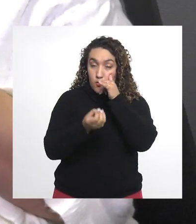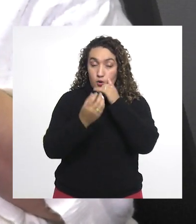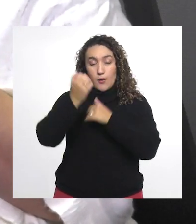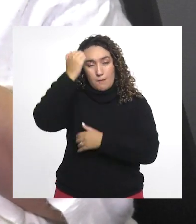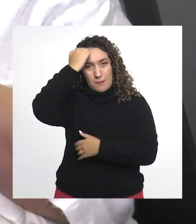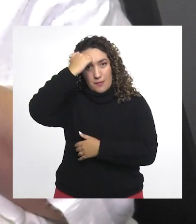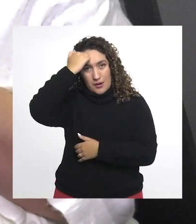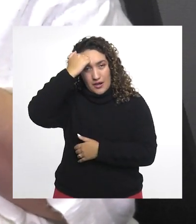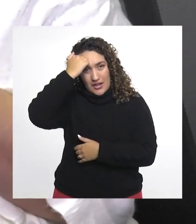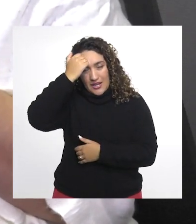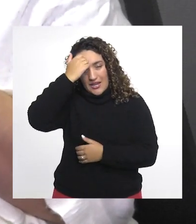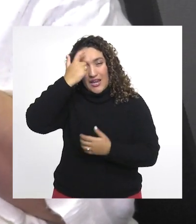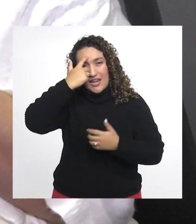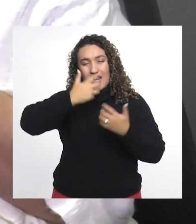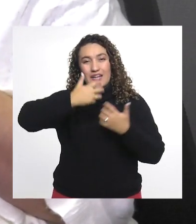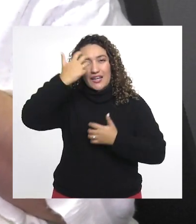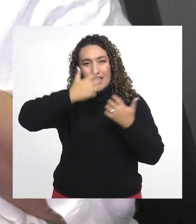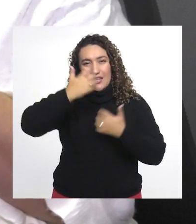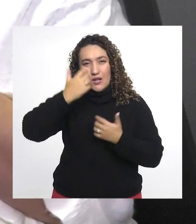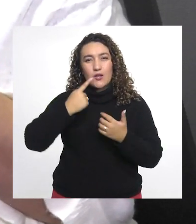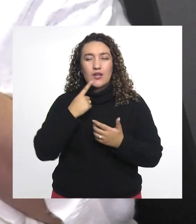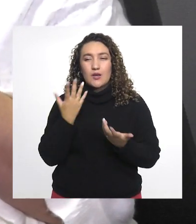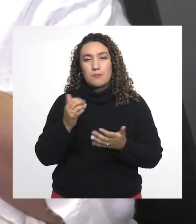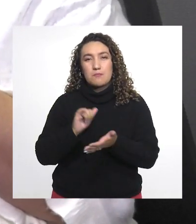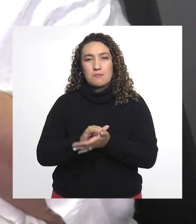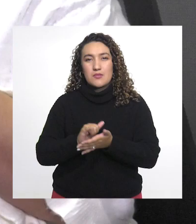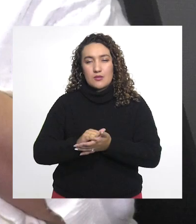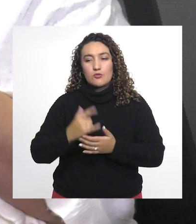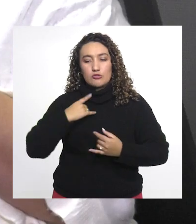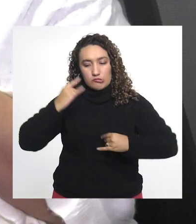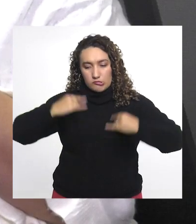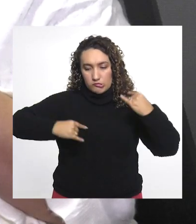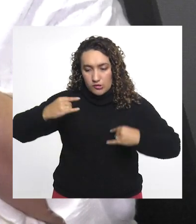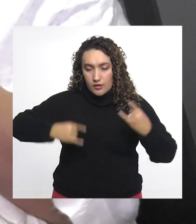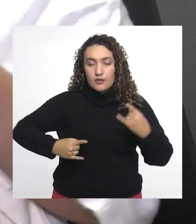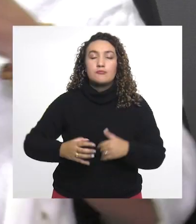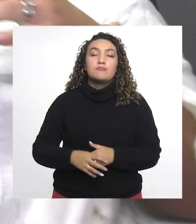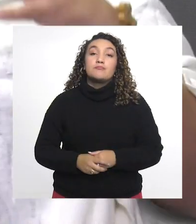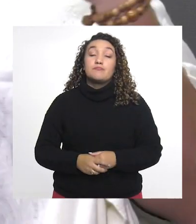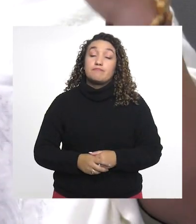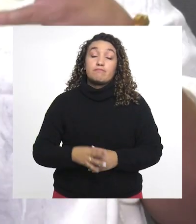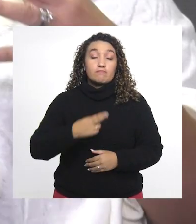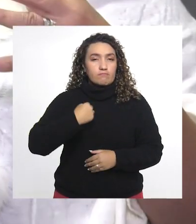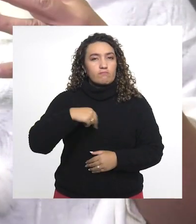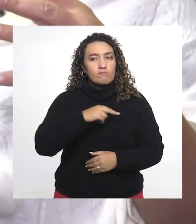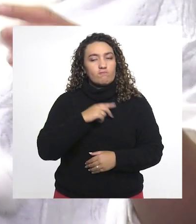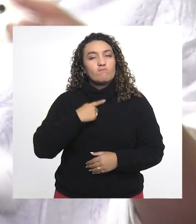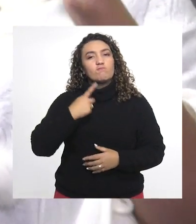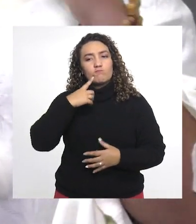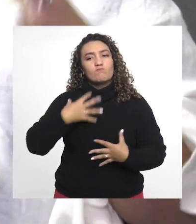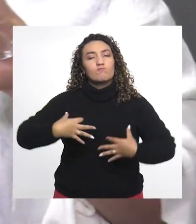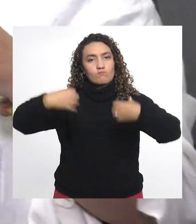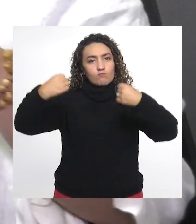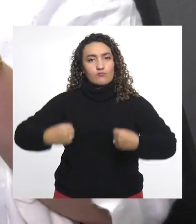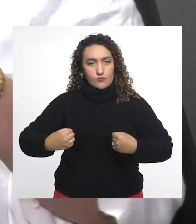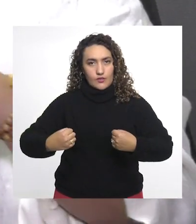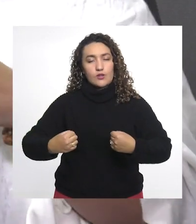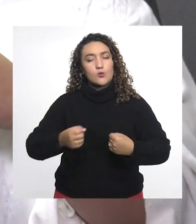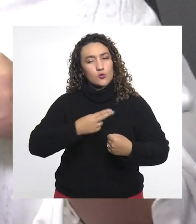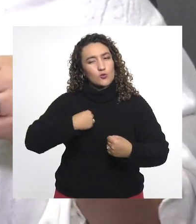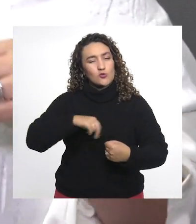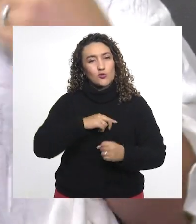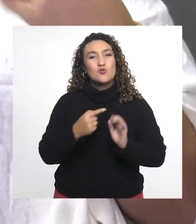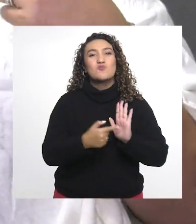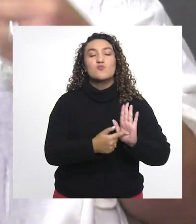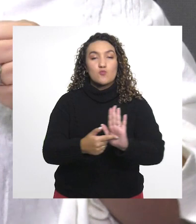único en el país en docencia-servicio que es la tecnología en radiología, imágenes diagnósticas y necesitábamos consolidarnos en